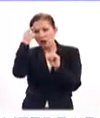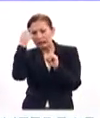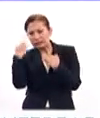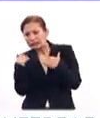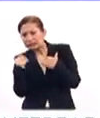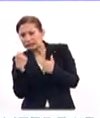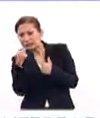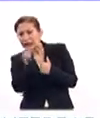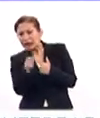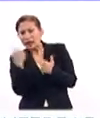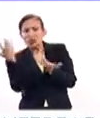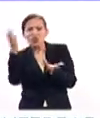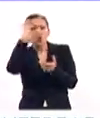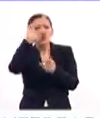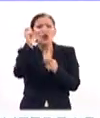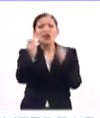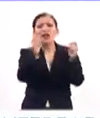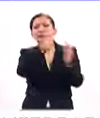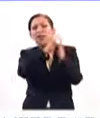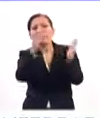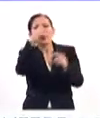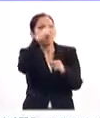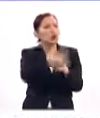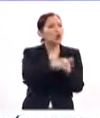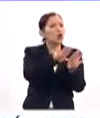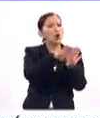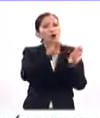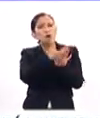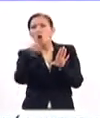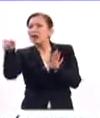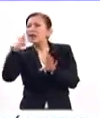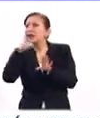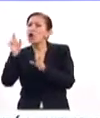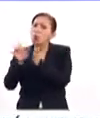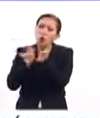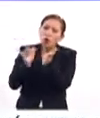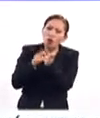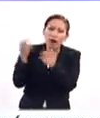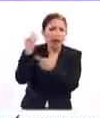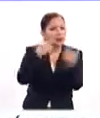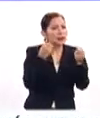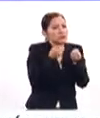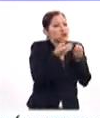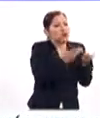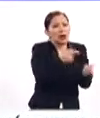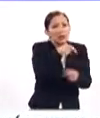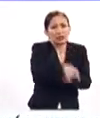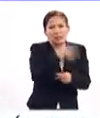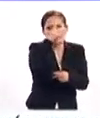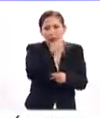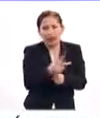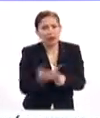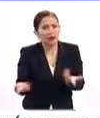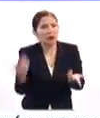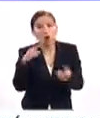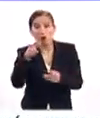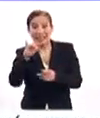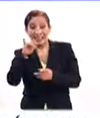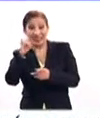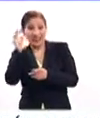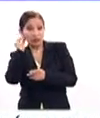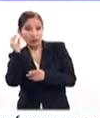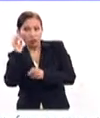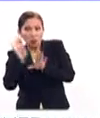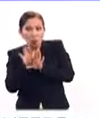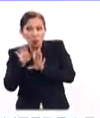el acervo cultural literario de México, cómo lo hacen en el Reino Unido y regresar ese conocimiento a México, o en ingeniería en